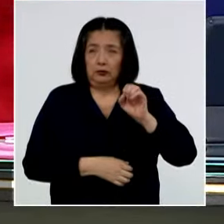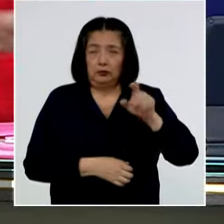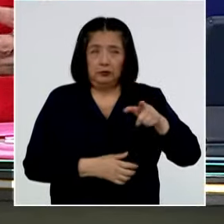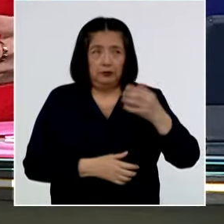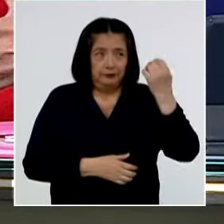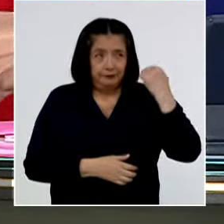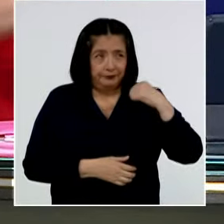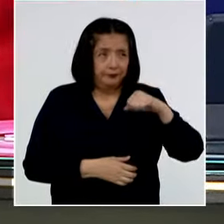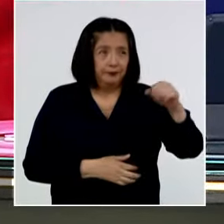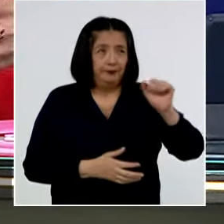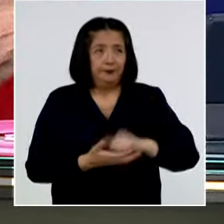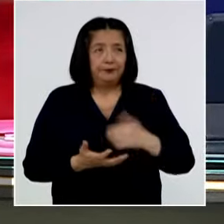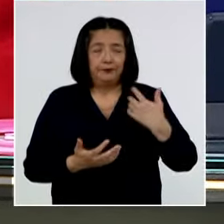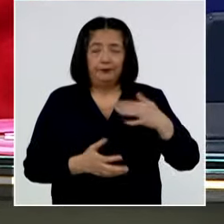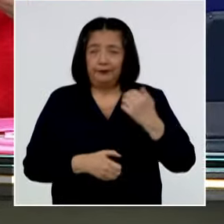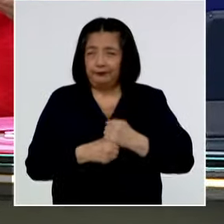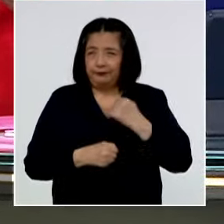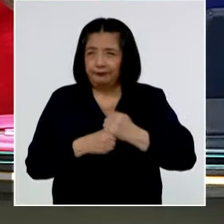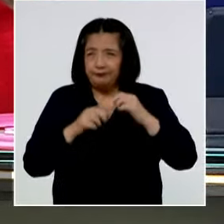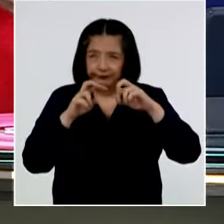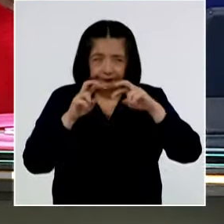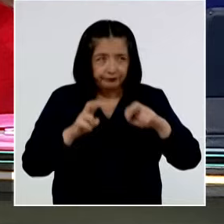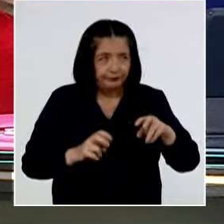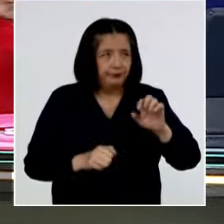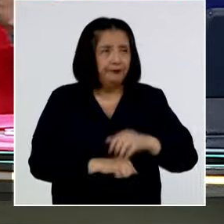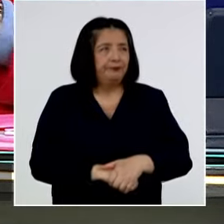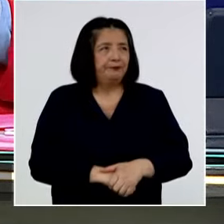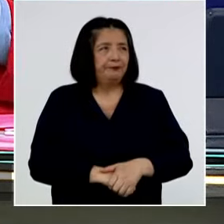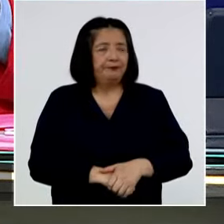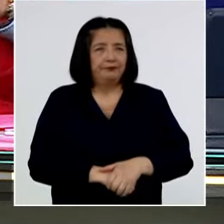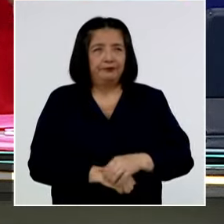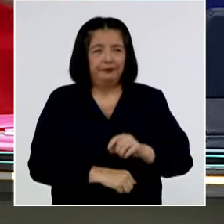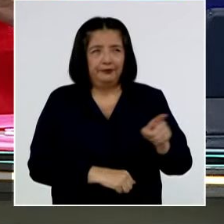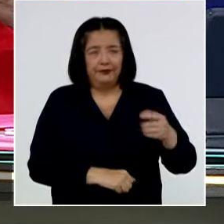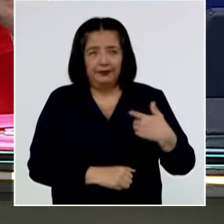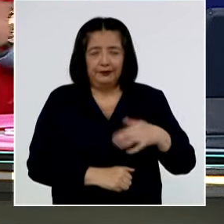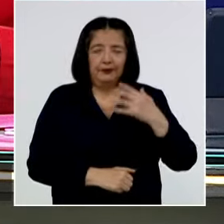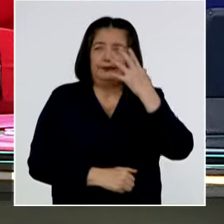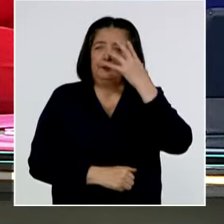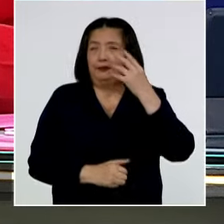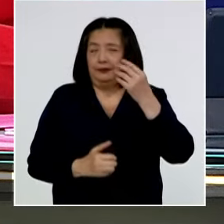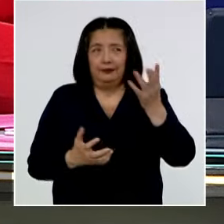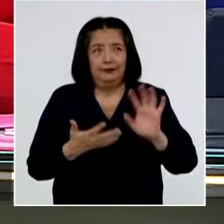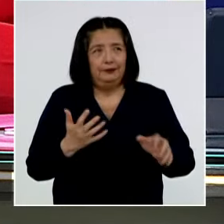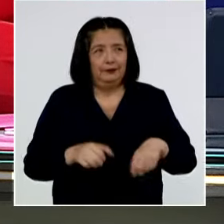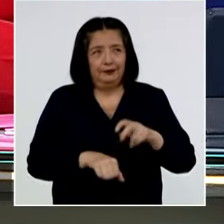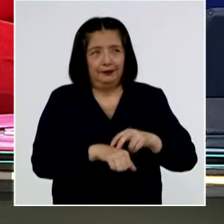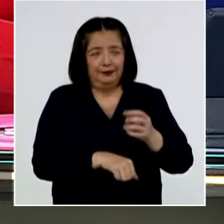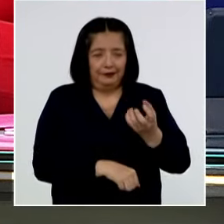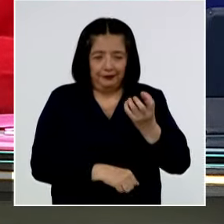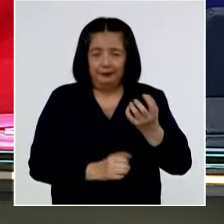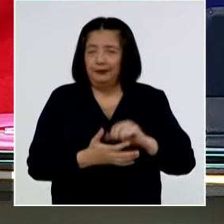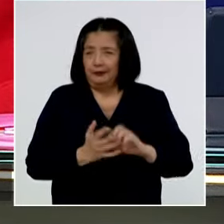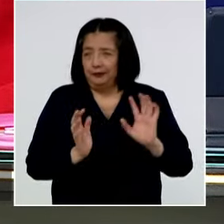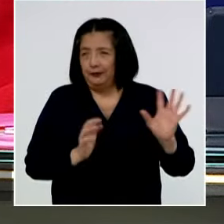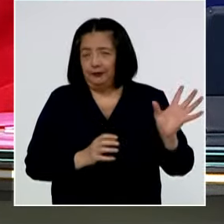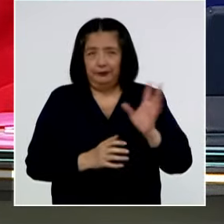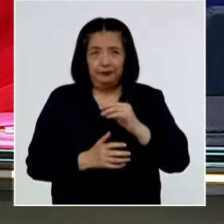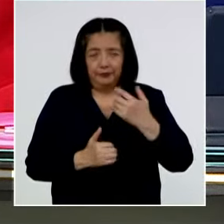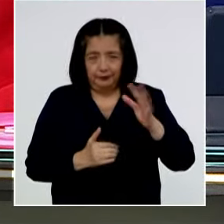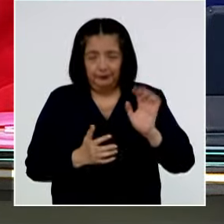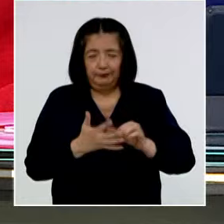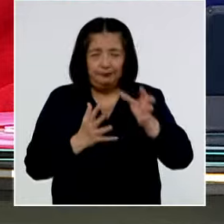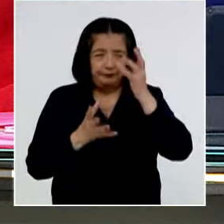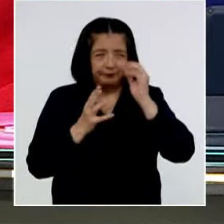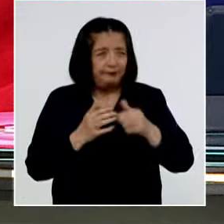viajado, trabajado, investigado, que se ha enamorado probablemente de la papa a partir de todo lo que hemos